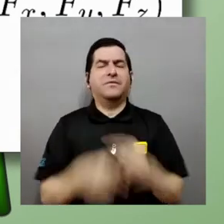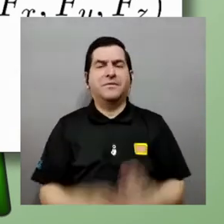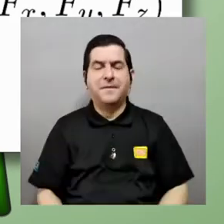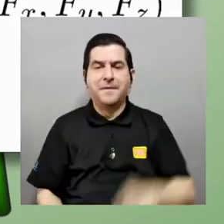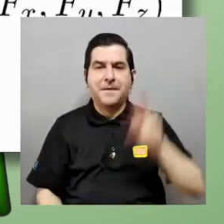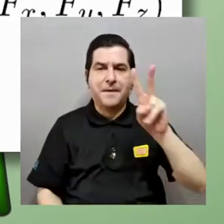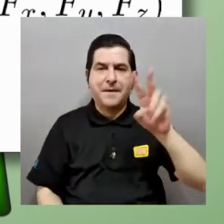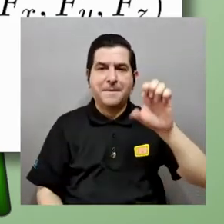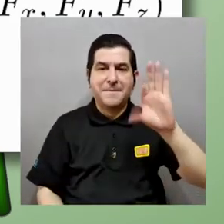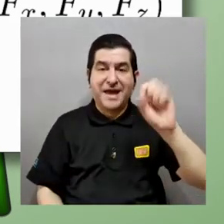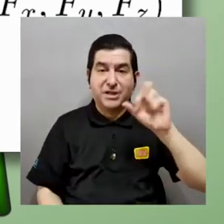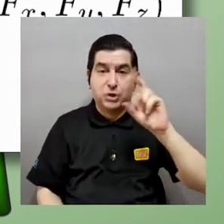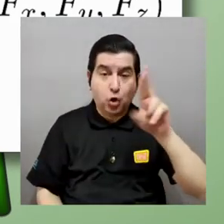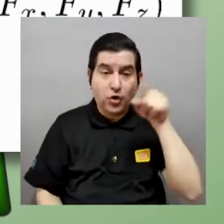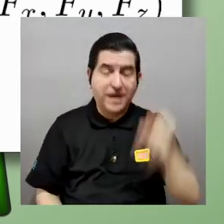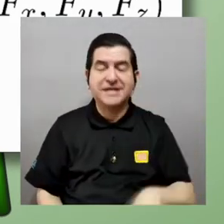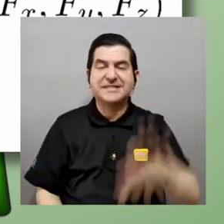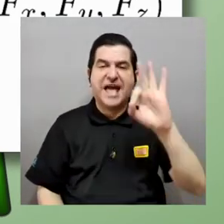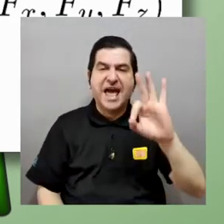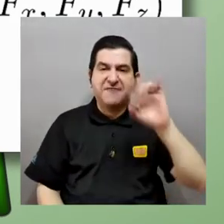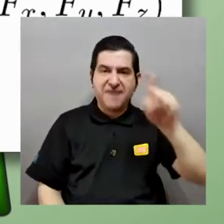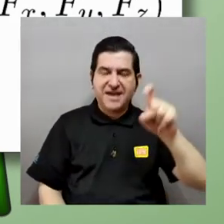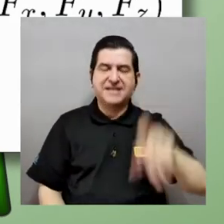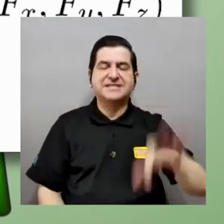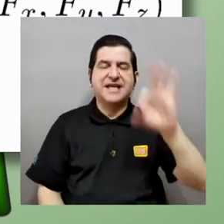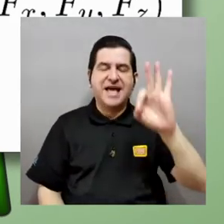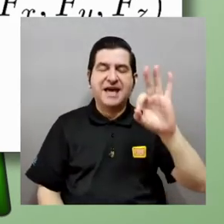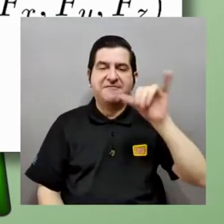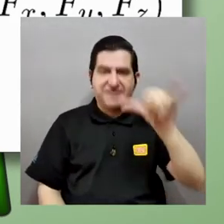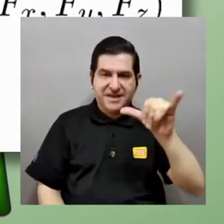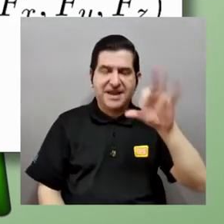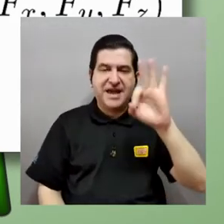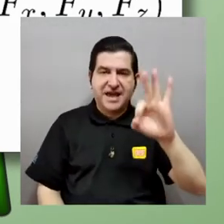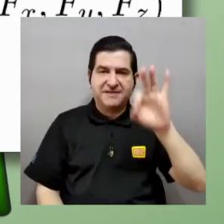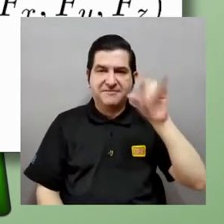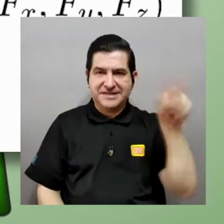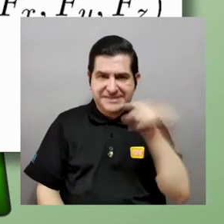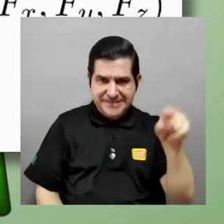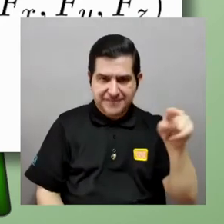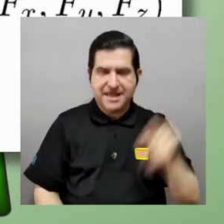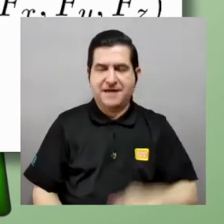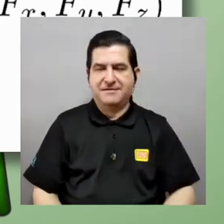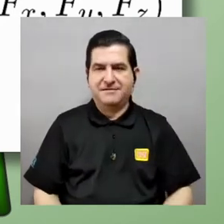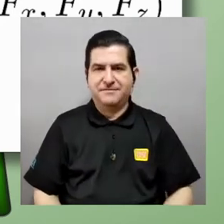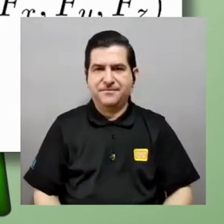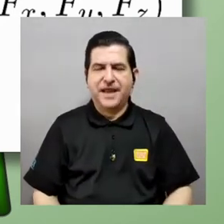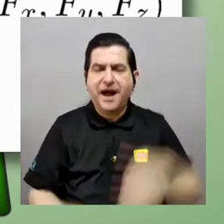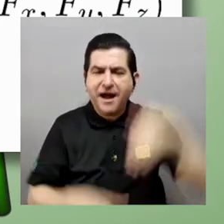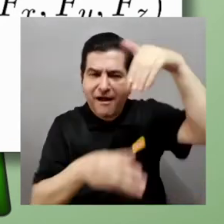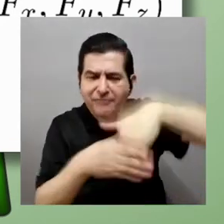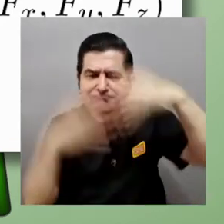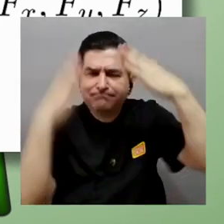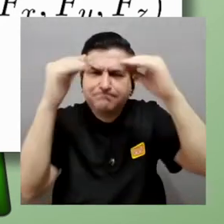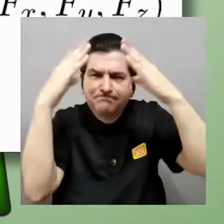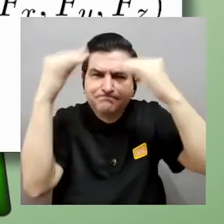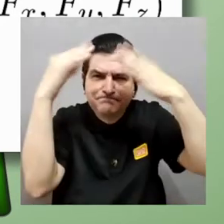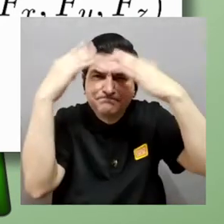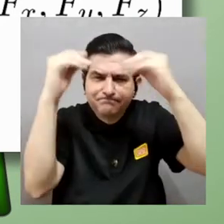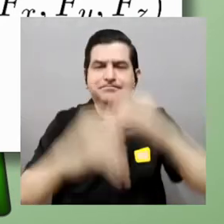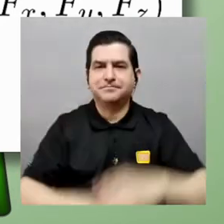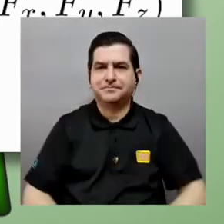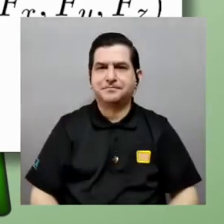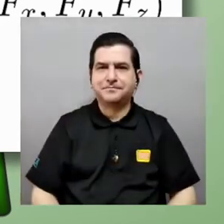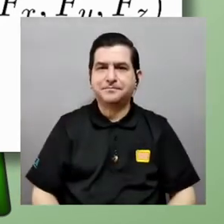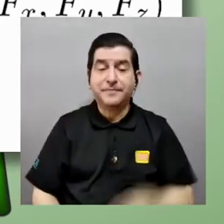complicadas verdad el vector de alguna manera en ese Fx Fy y Fz este nos introduce esa